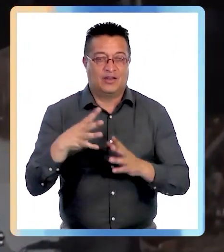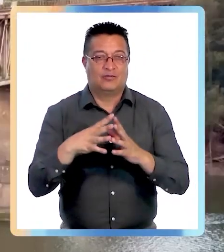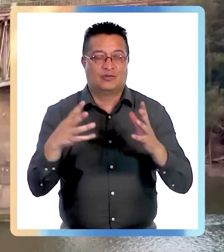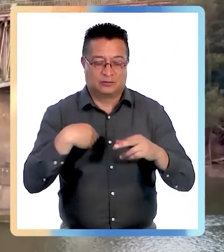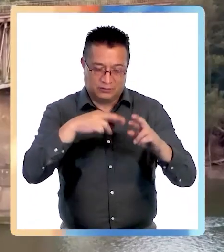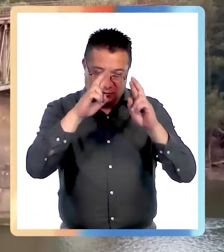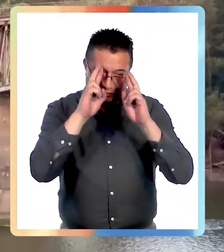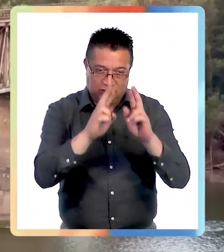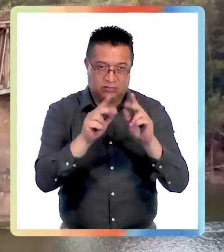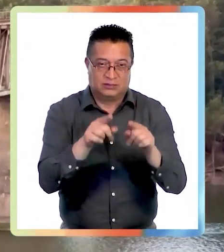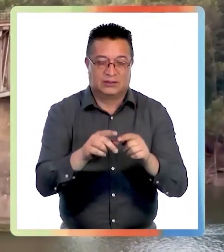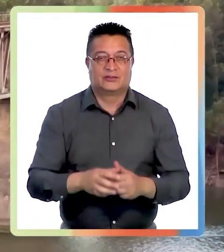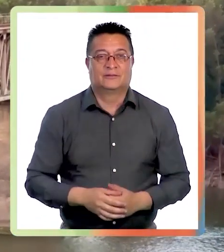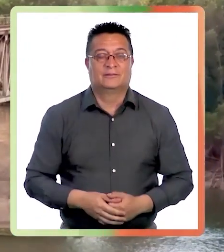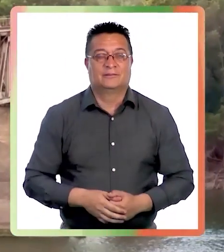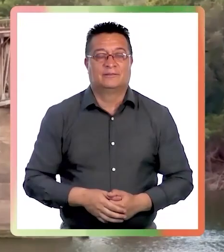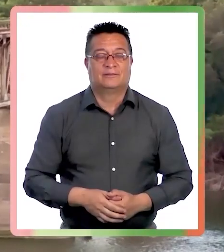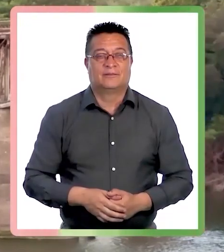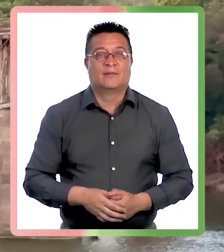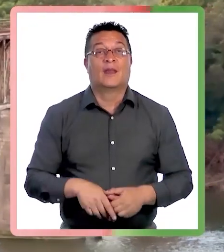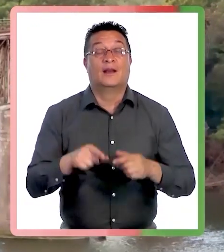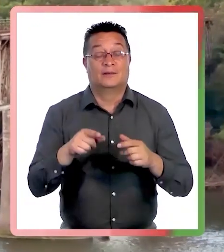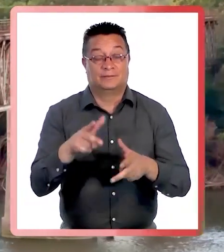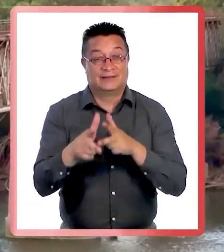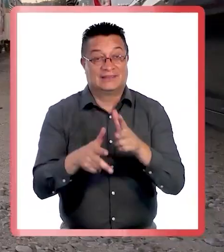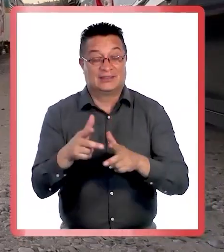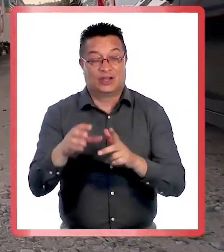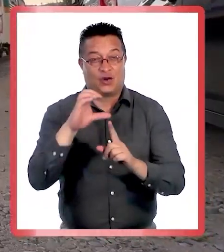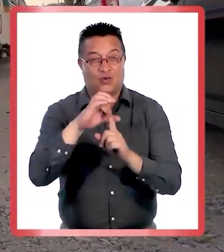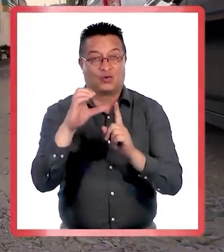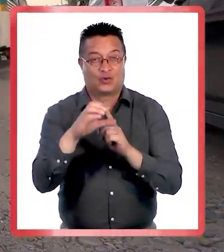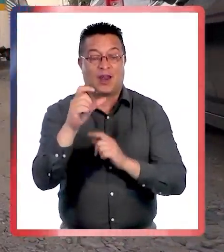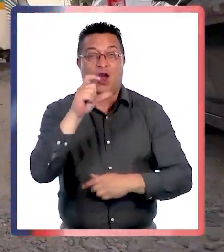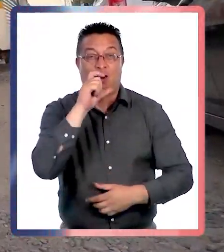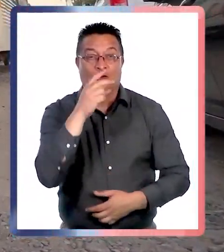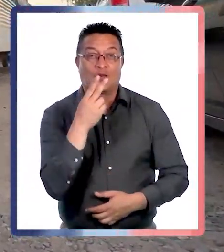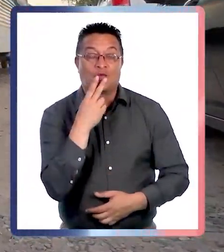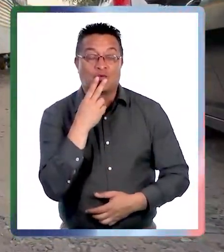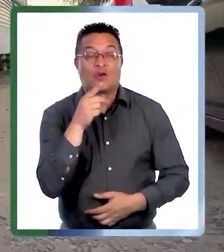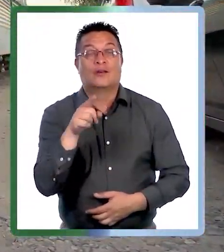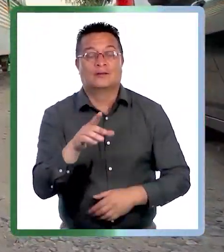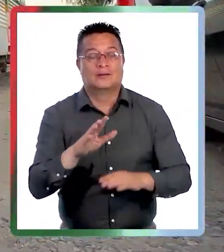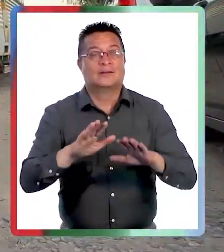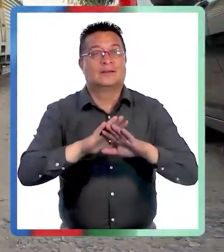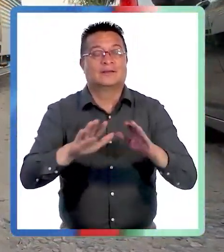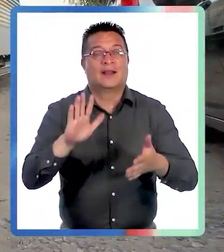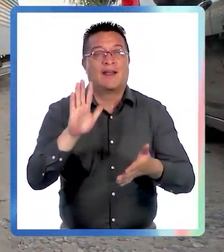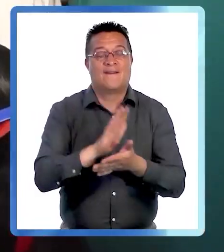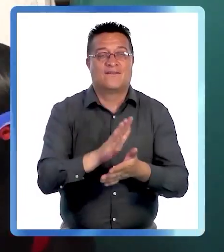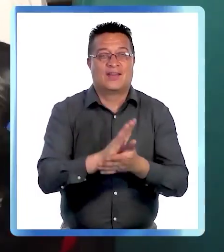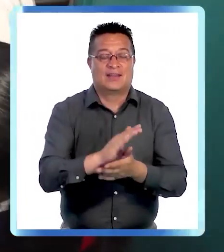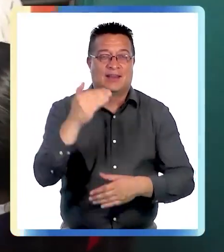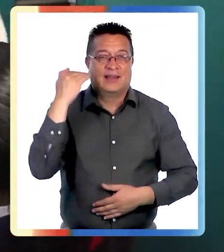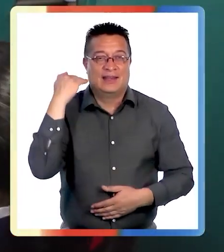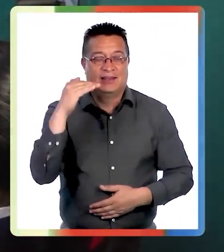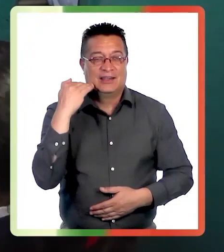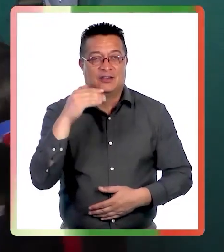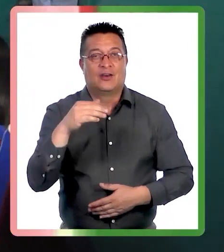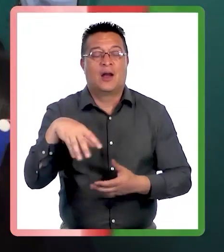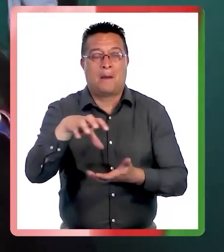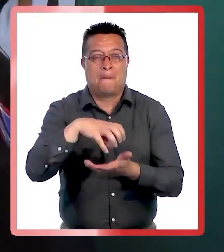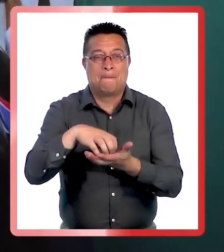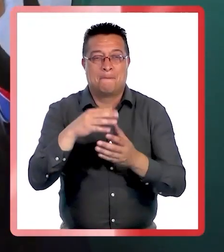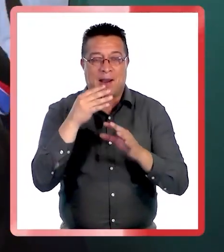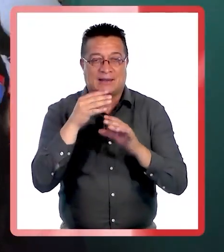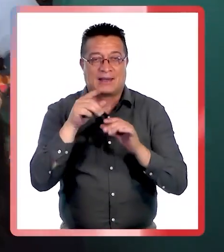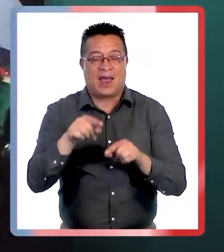en valor también. La parada del tren cultural en Constitución finalizó con la fiesta de los niños en Plaza de